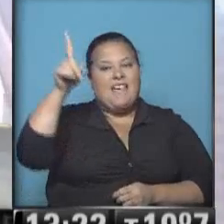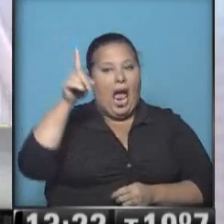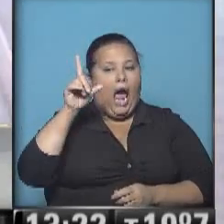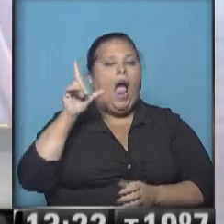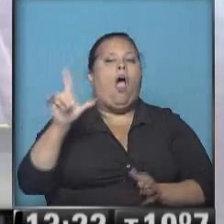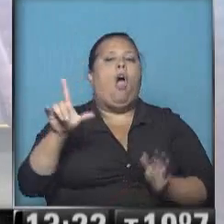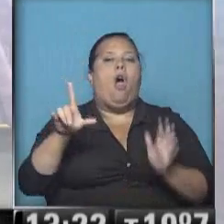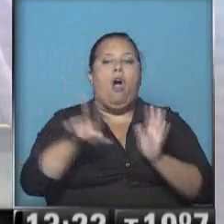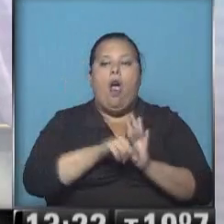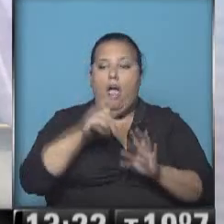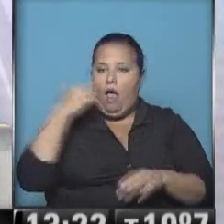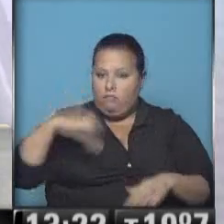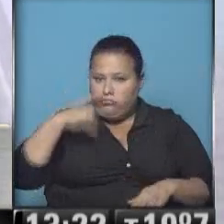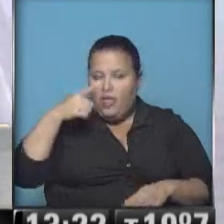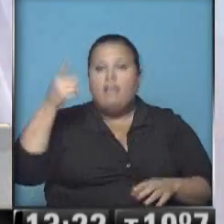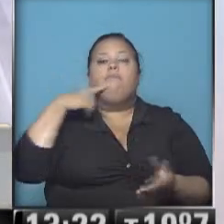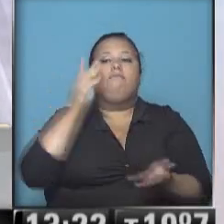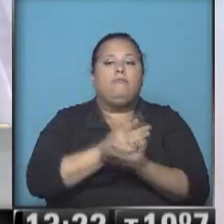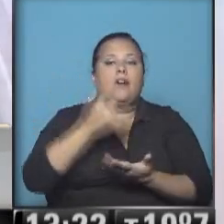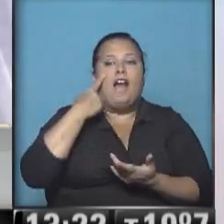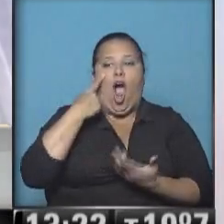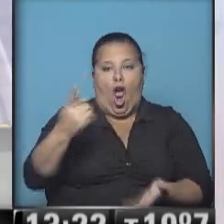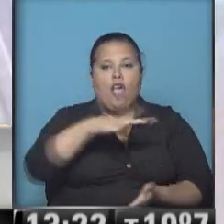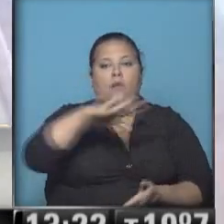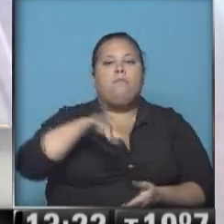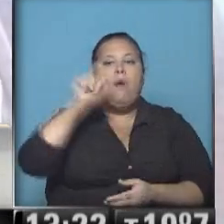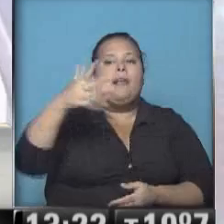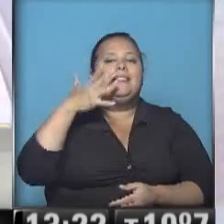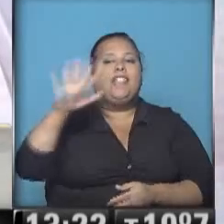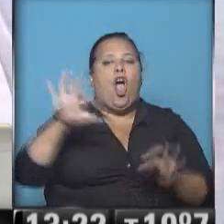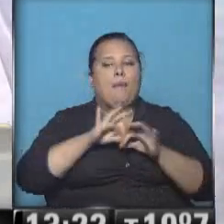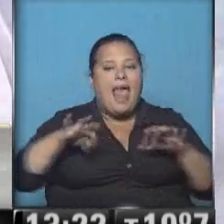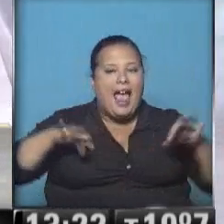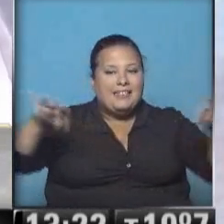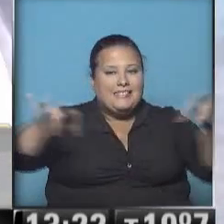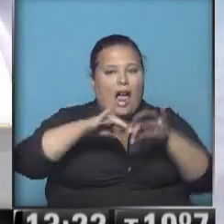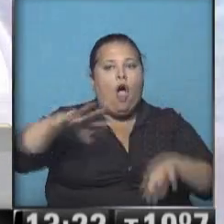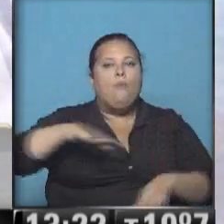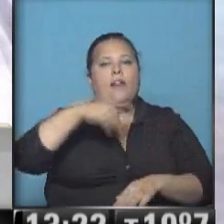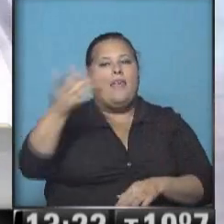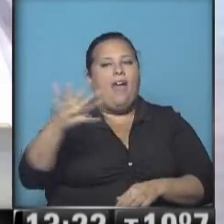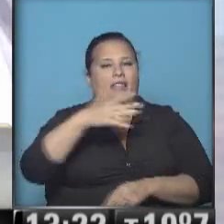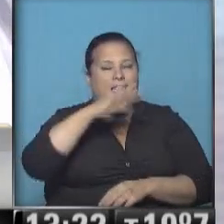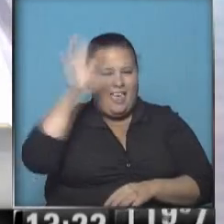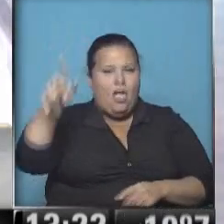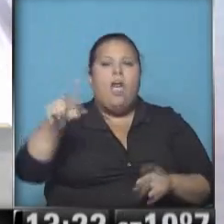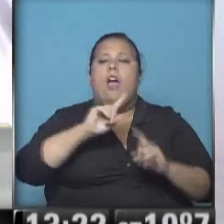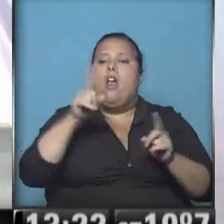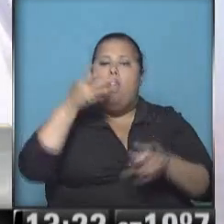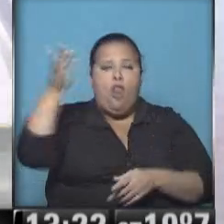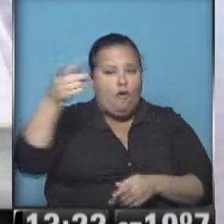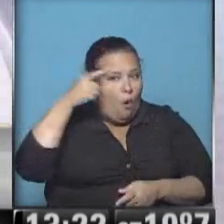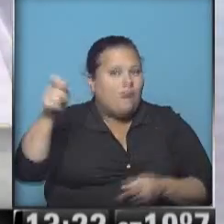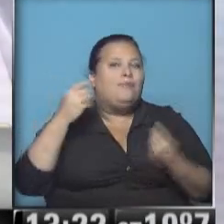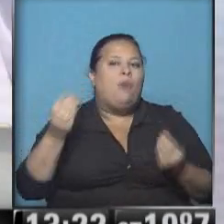muy interesante donde el fallo reconoce la propiedad comunitaria de 5.000 hectáreas a la comunidad moscoví. Pero no fue a la justicia, tal vez porque,